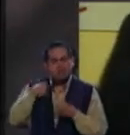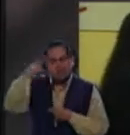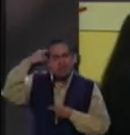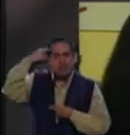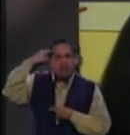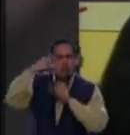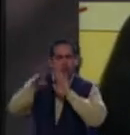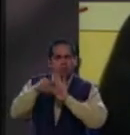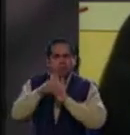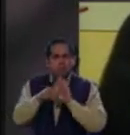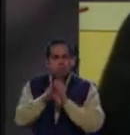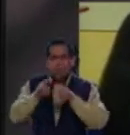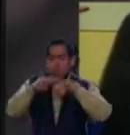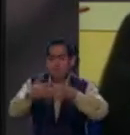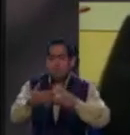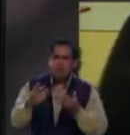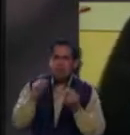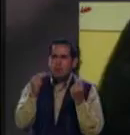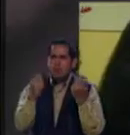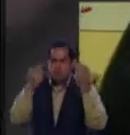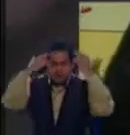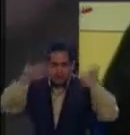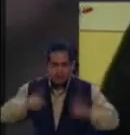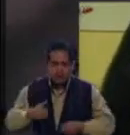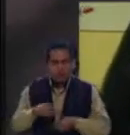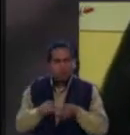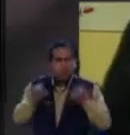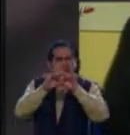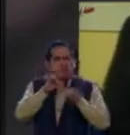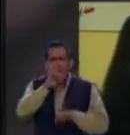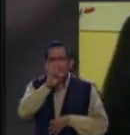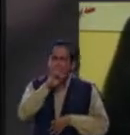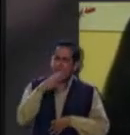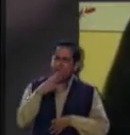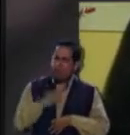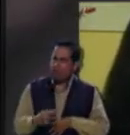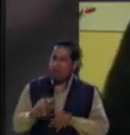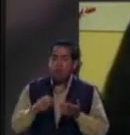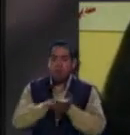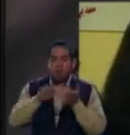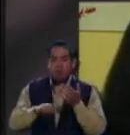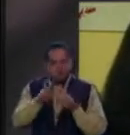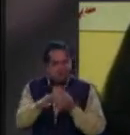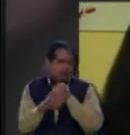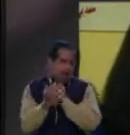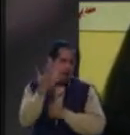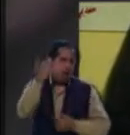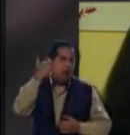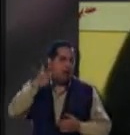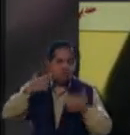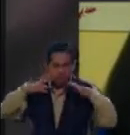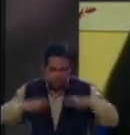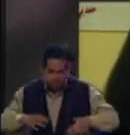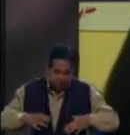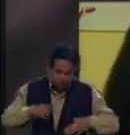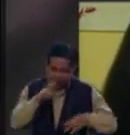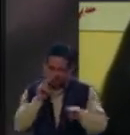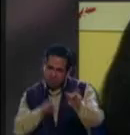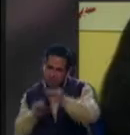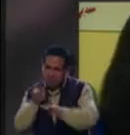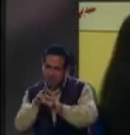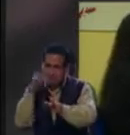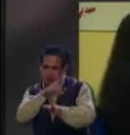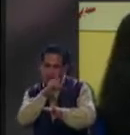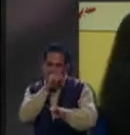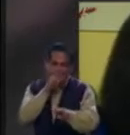asumes y muestras a los demás que no tiene nada que ver tu discapacidad. O es cierto, los aparatos ortopédicos no son